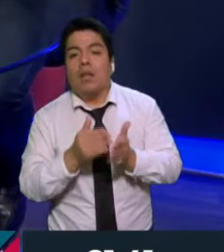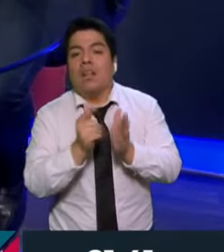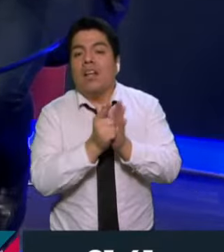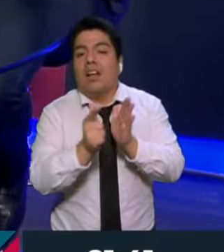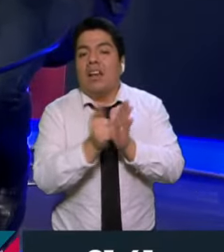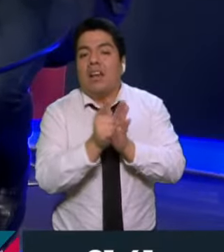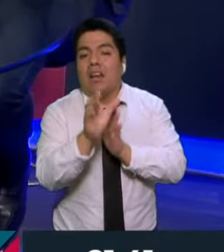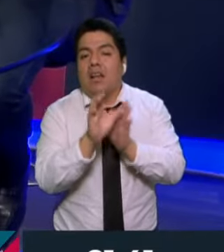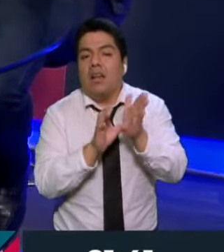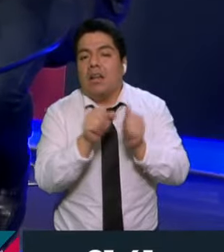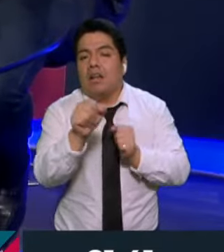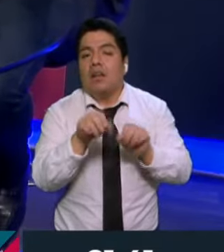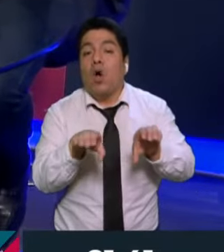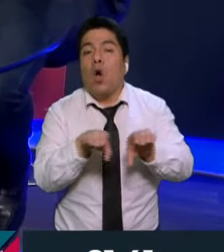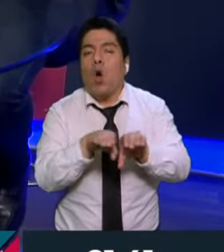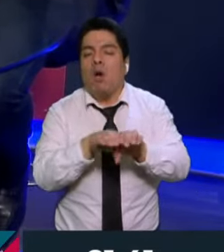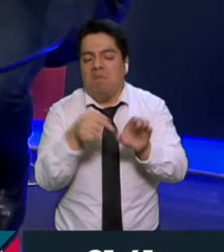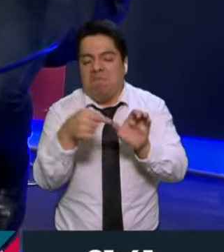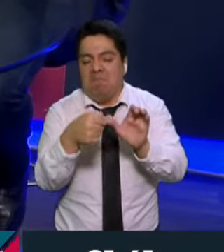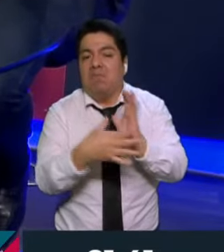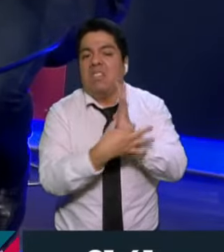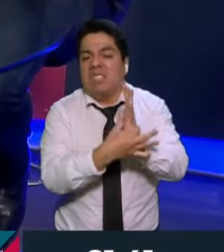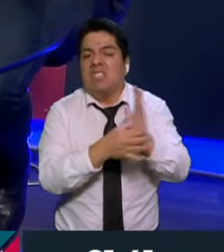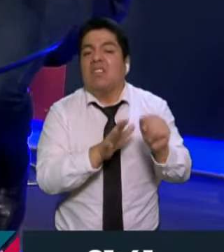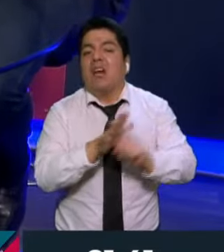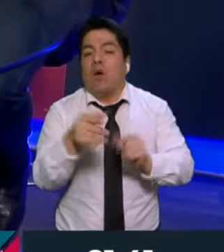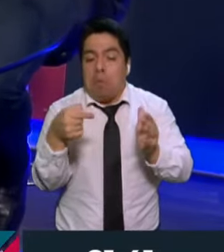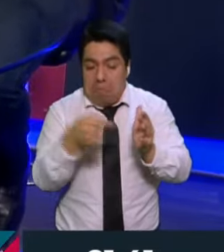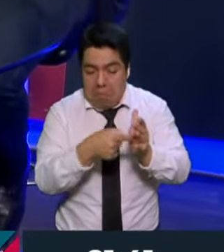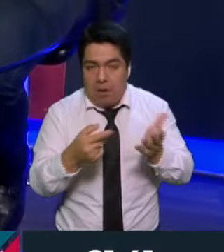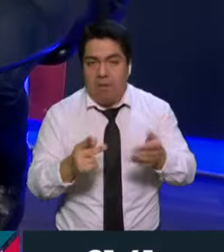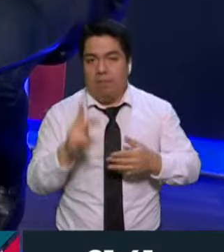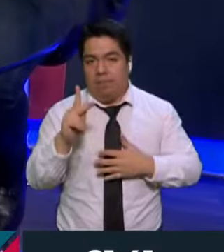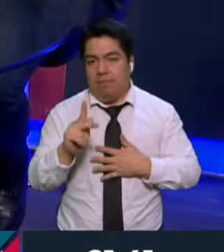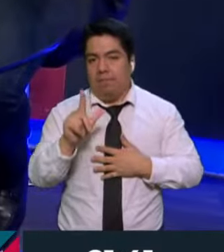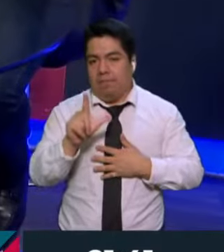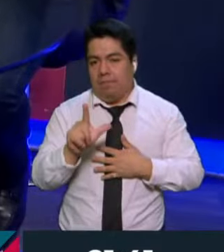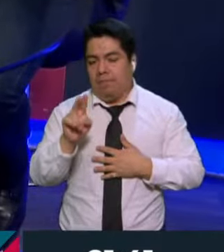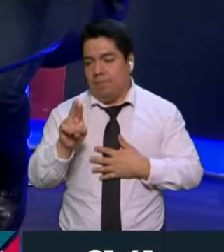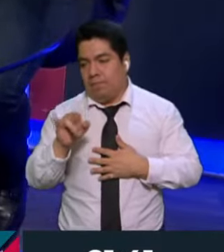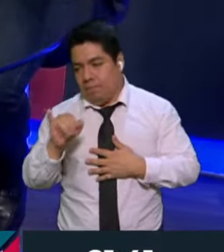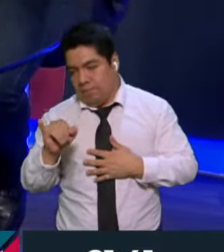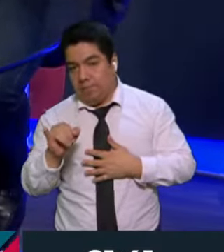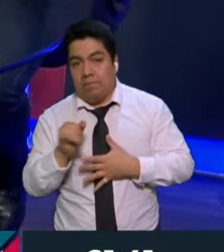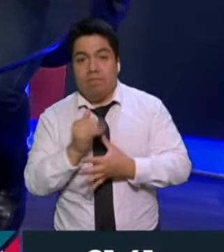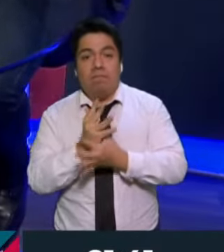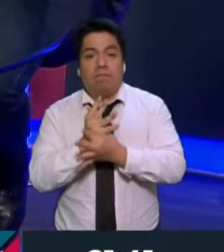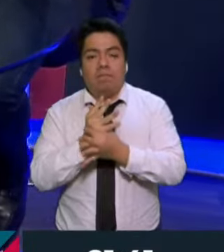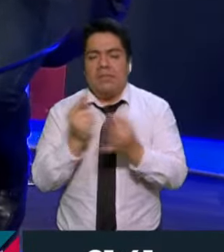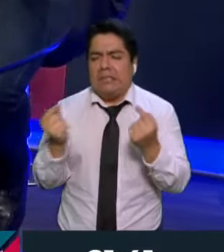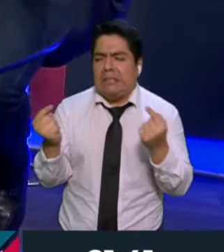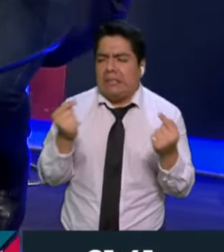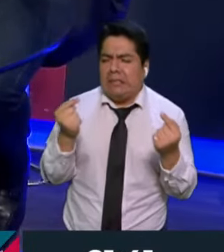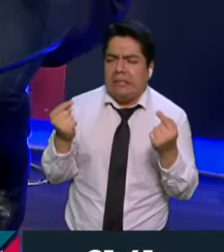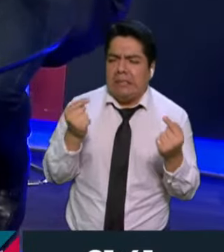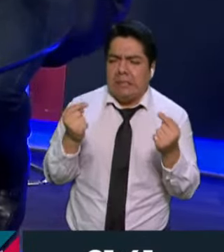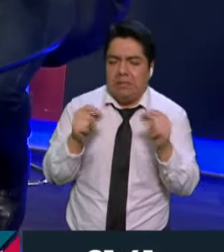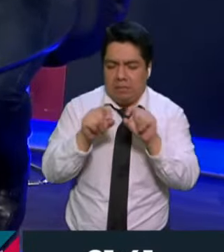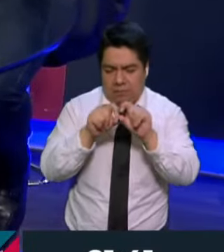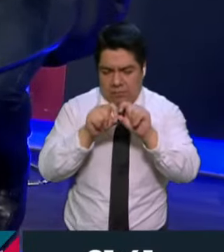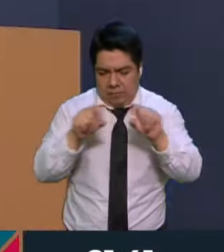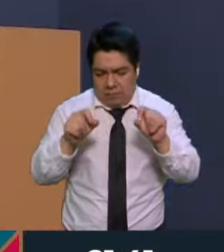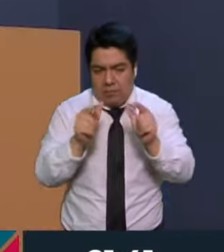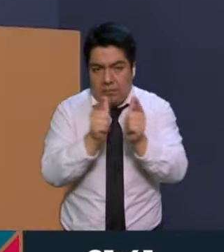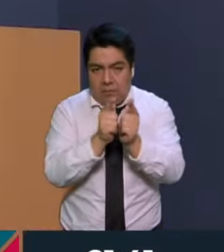de cómo se tienen que repartir las plurinominales? Porque he visto que en este debate se ha dicho que se tiene que interpretar por